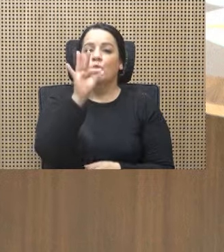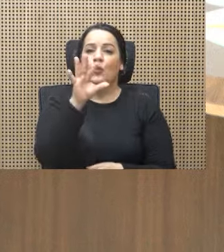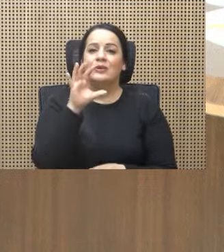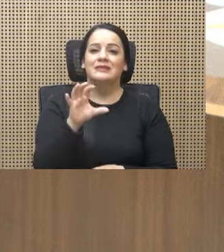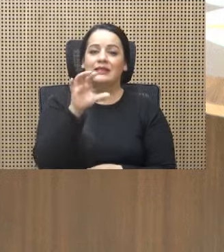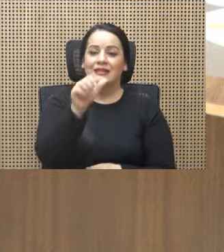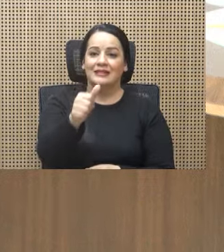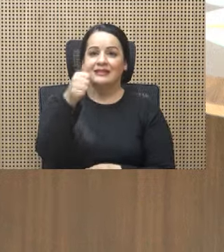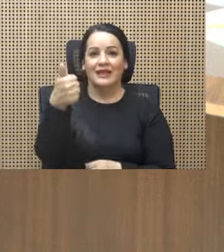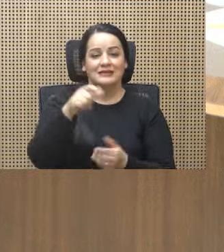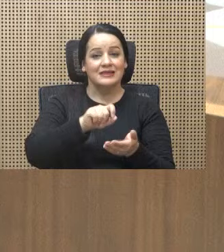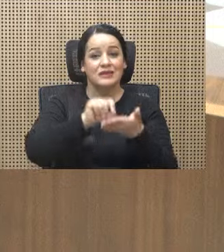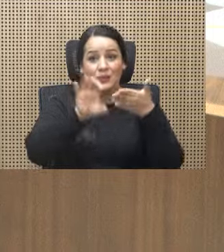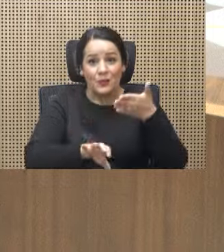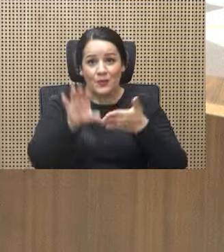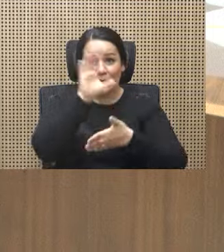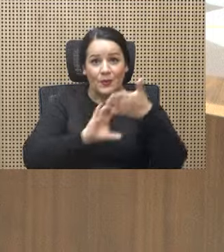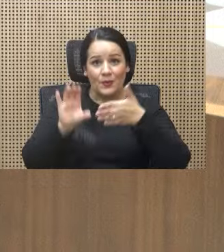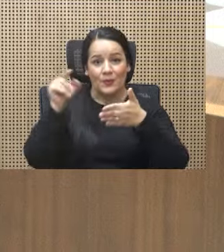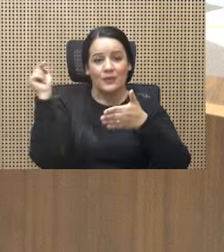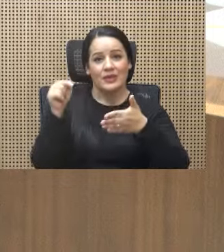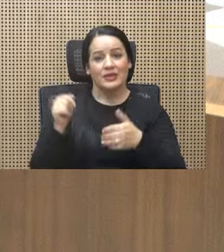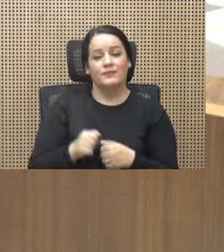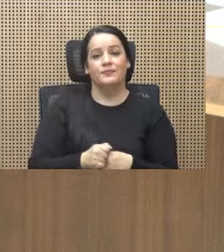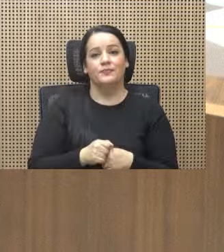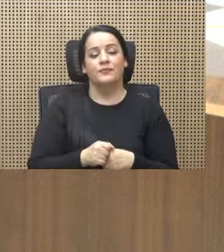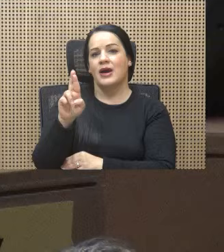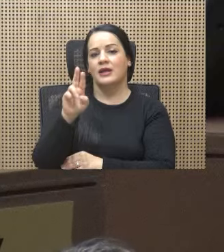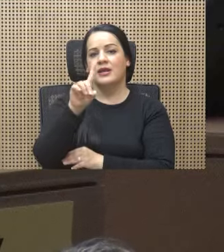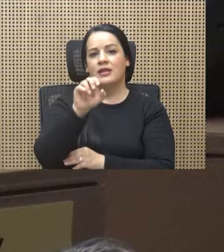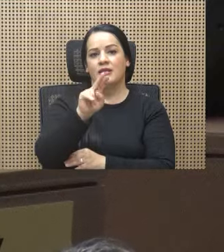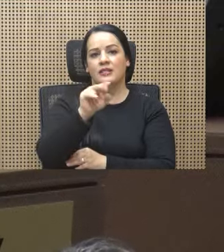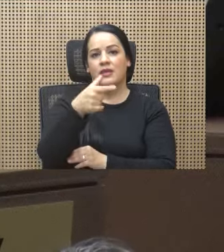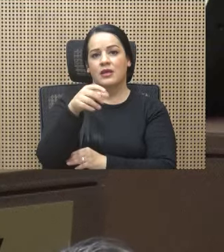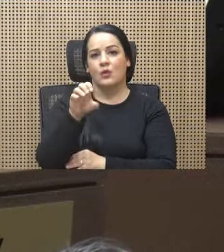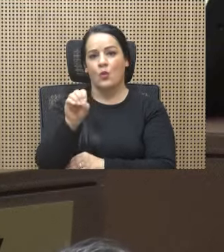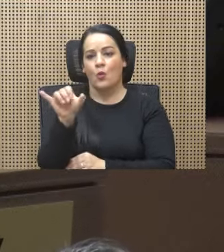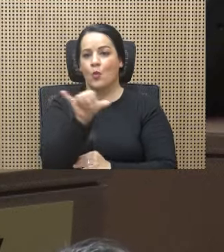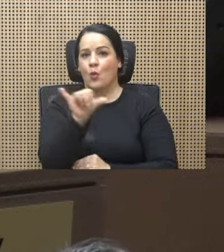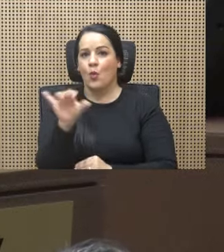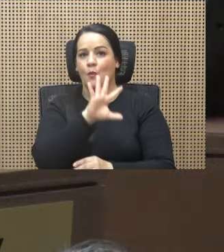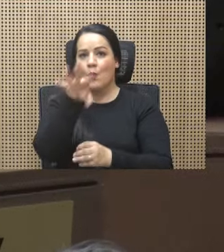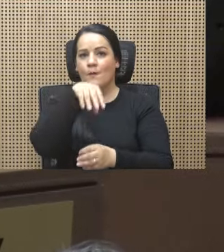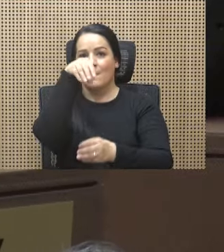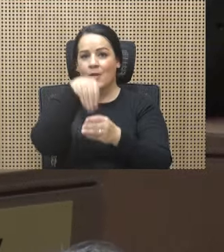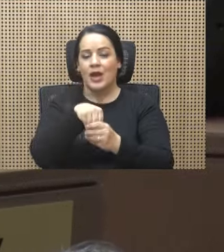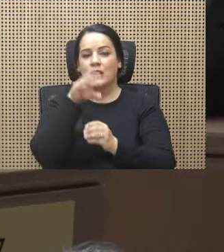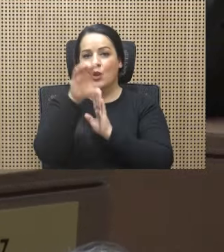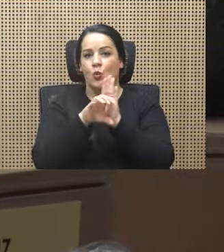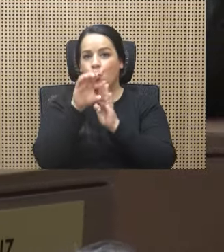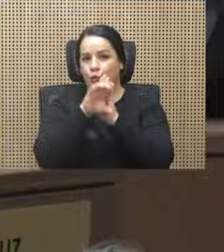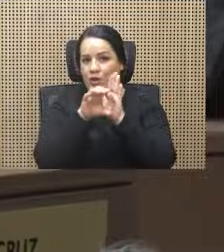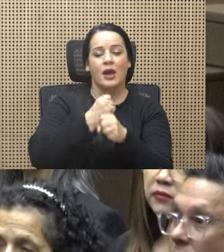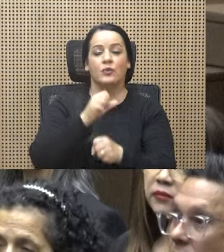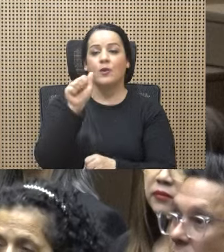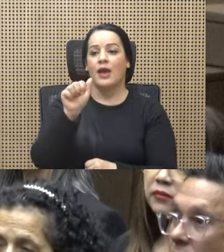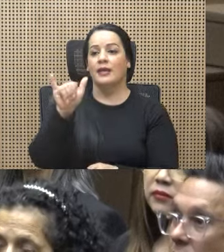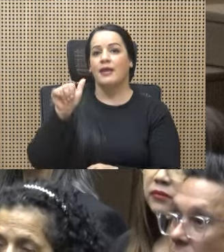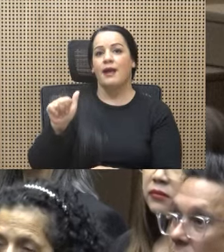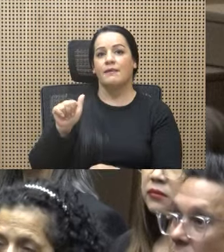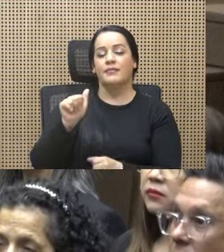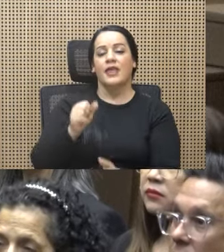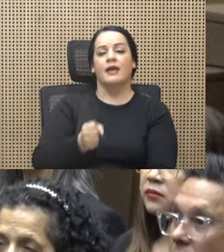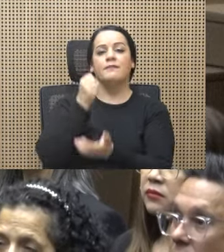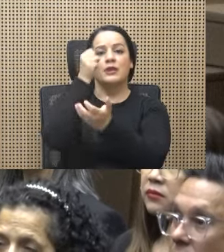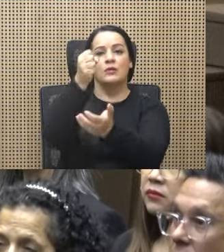se relaciona con la pretensión que ha externado el mandatario de someter al referéndum una serie de iniciativas de su interés. Aria